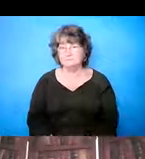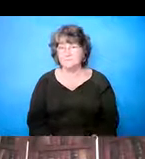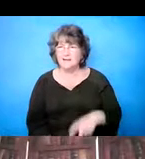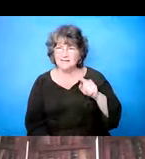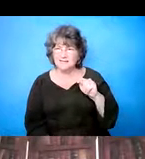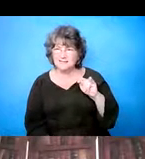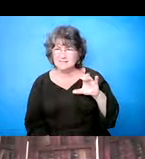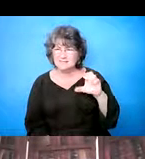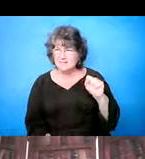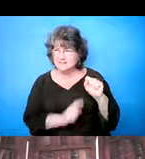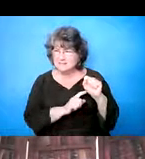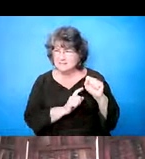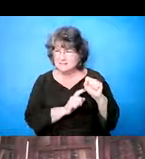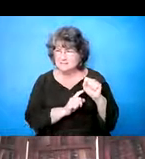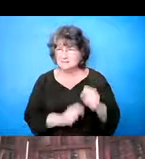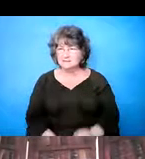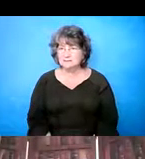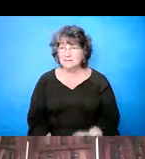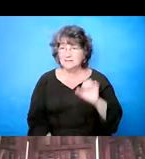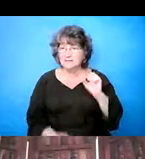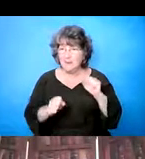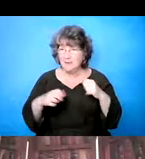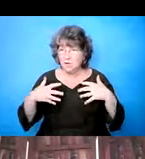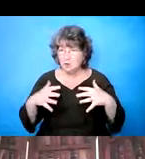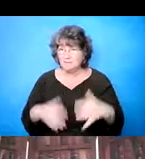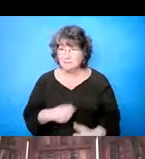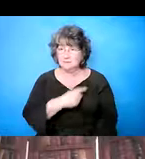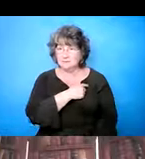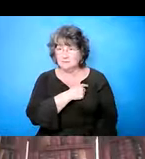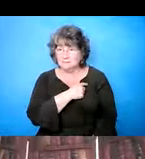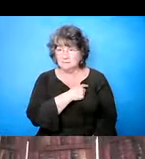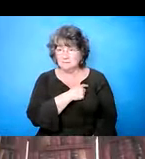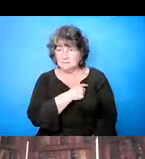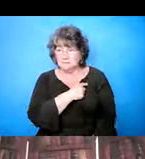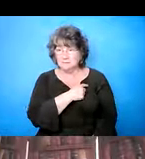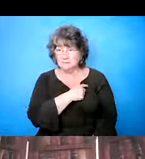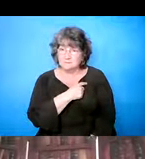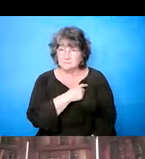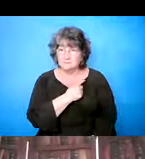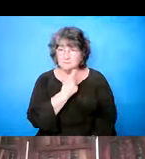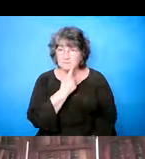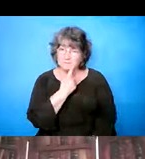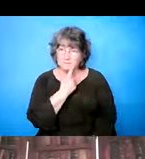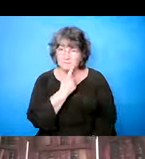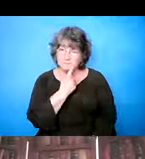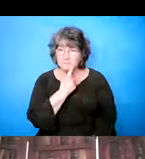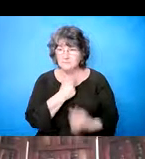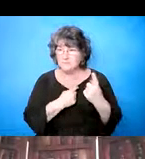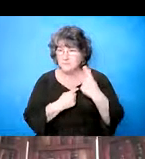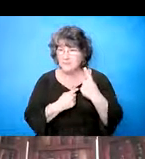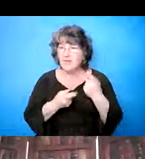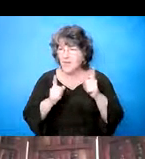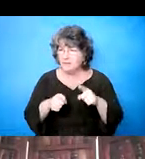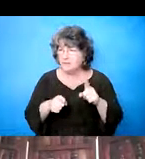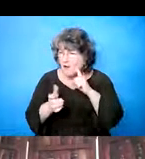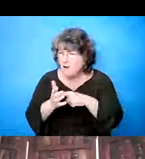tics, son como muecas o movimientos, o un, un movimiento nervioso cuando está levantando un hombro, o cuando está